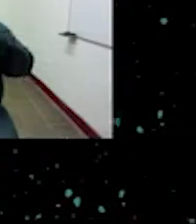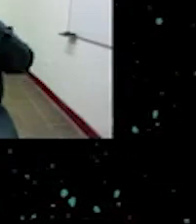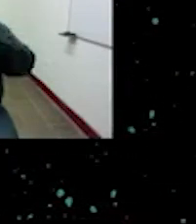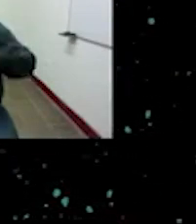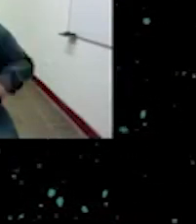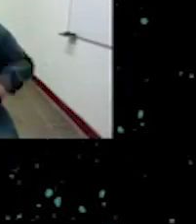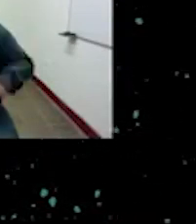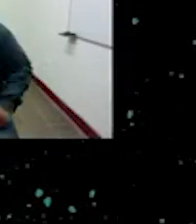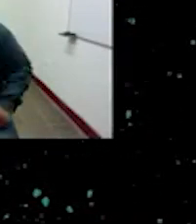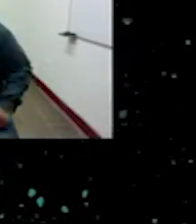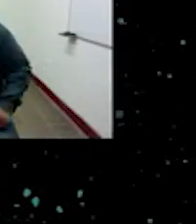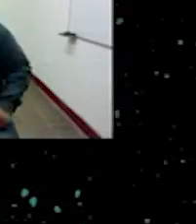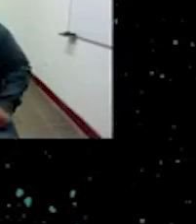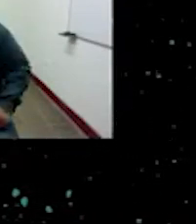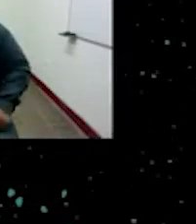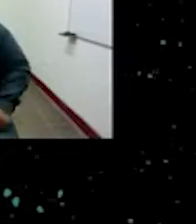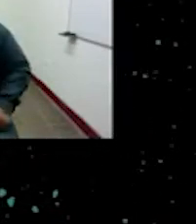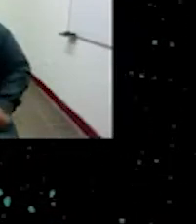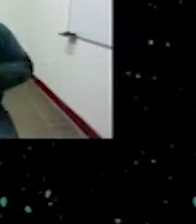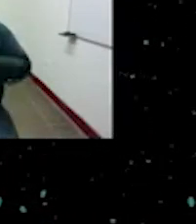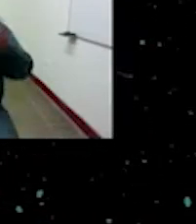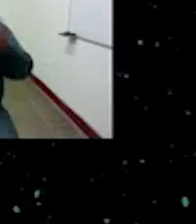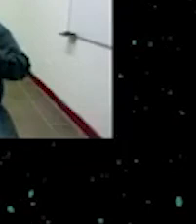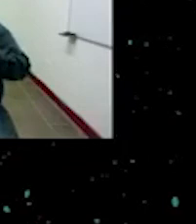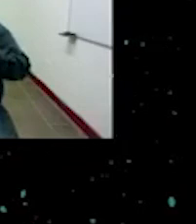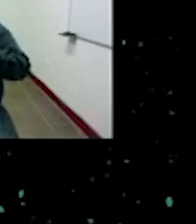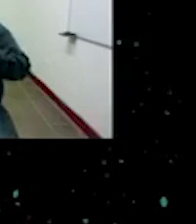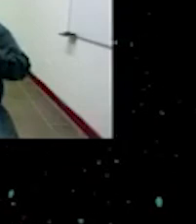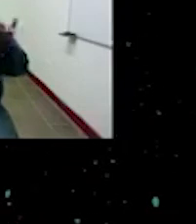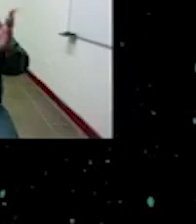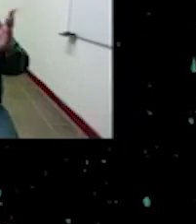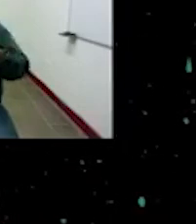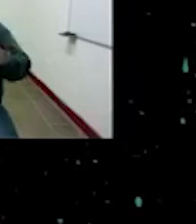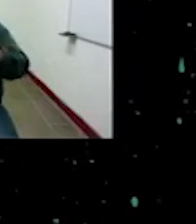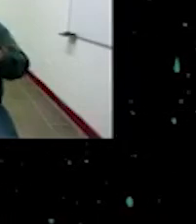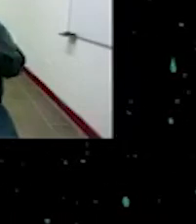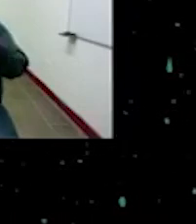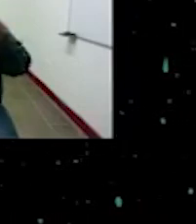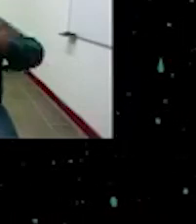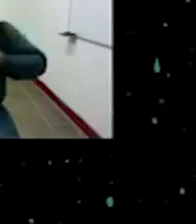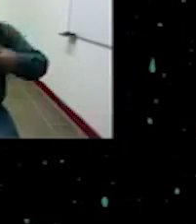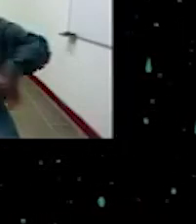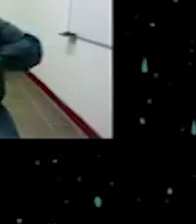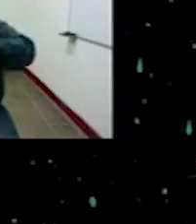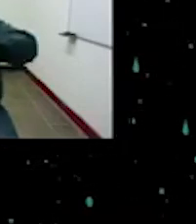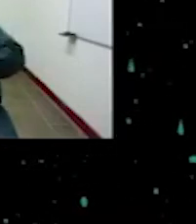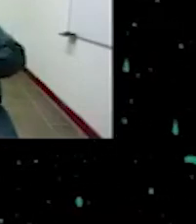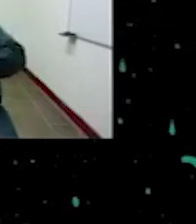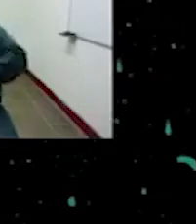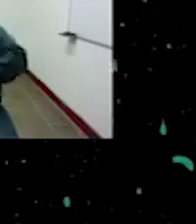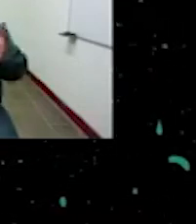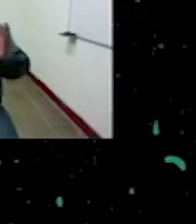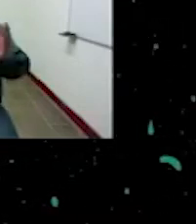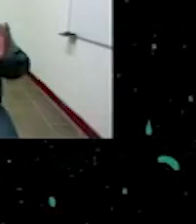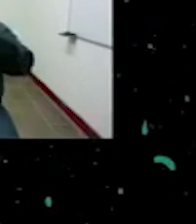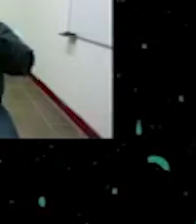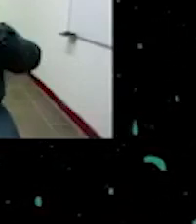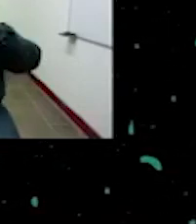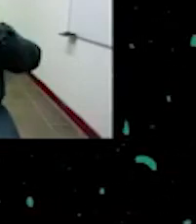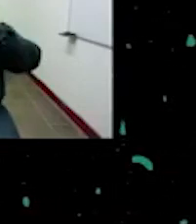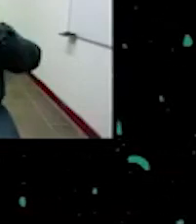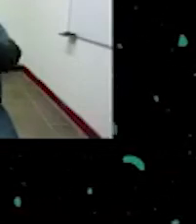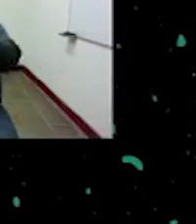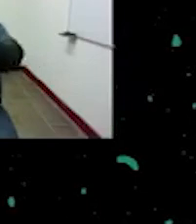pregunta ¿cómo miras las resignificaciones de nuevas formas artísticas urbanas afro como el rap? Michael Garzón